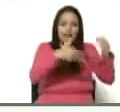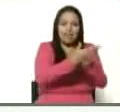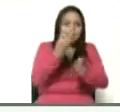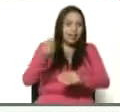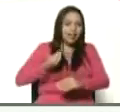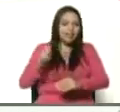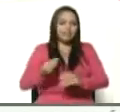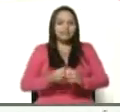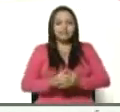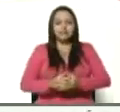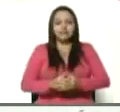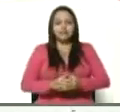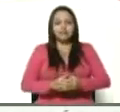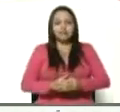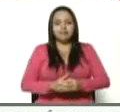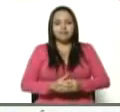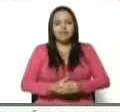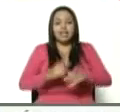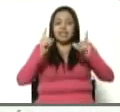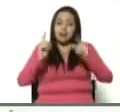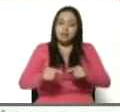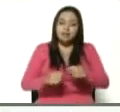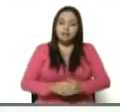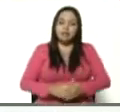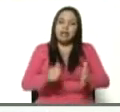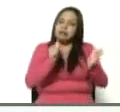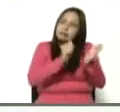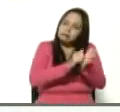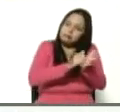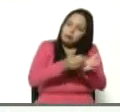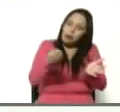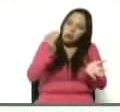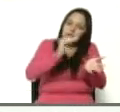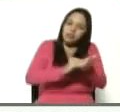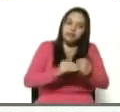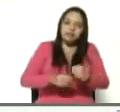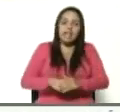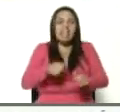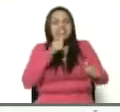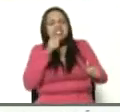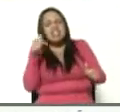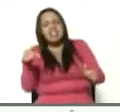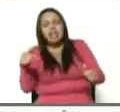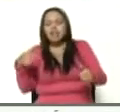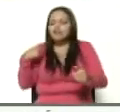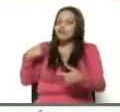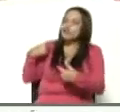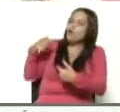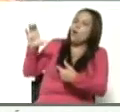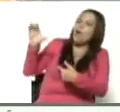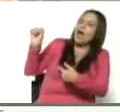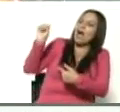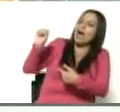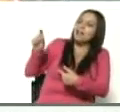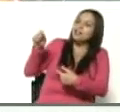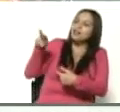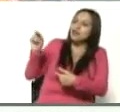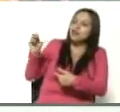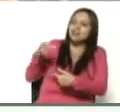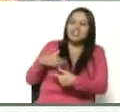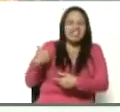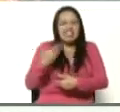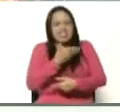Roma. Y también... ¿Quién es? Castro Soteldo. ¿Qué desea?